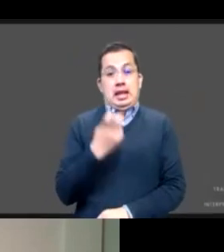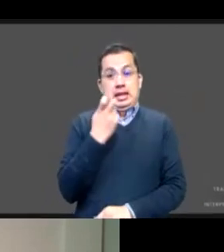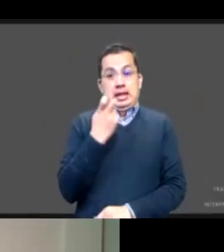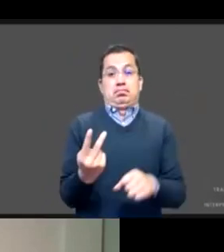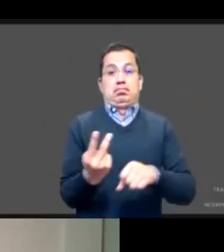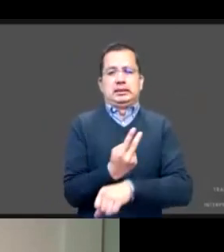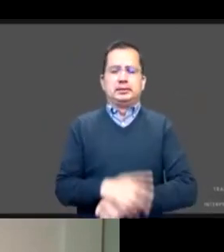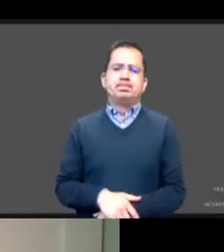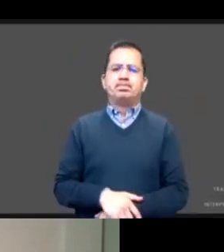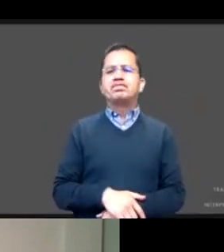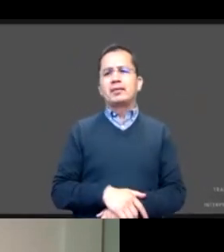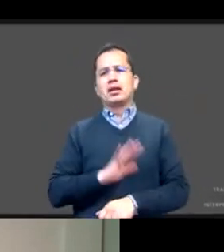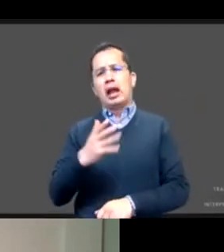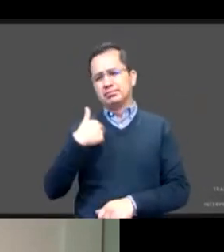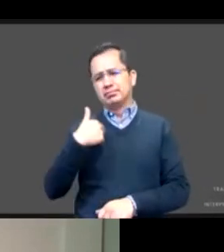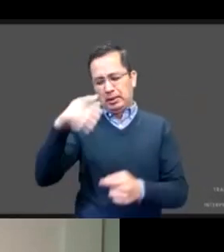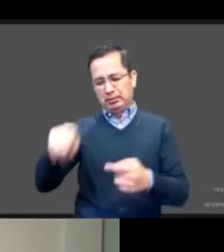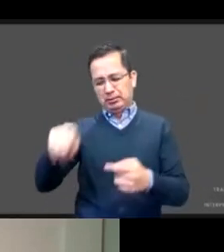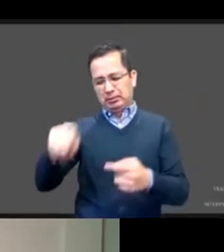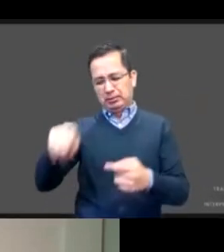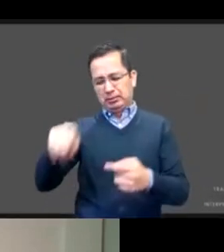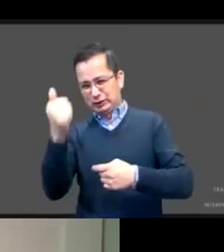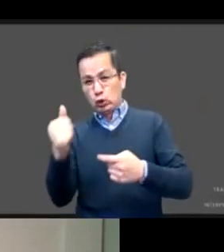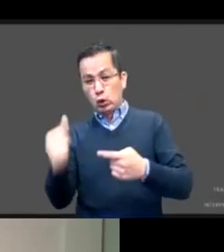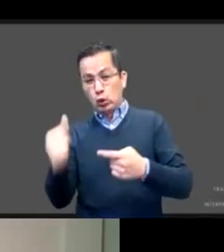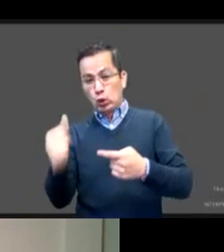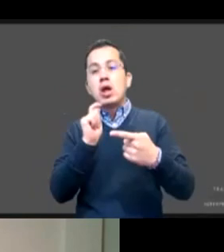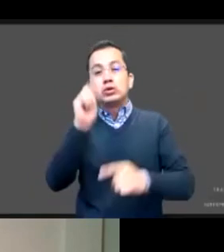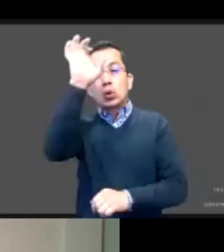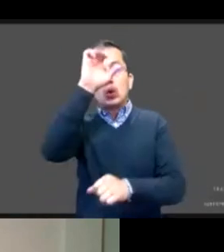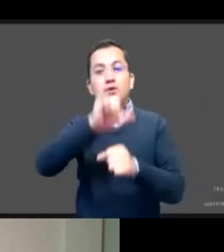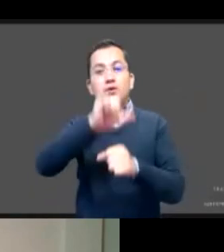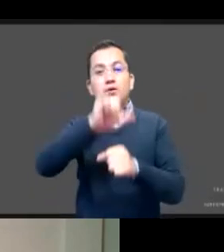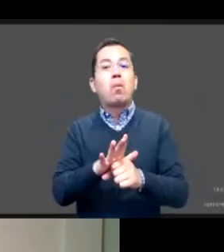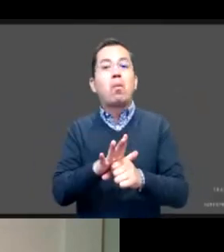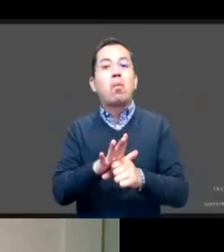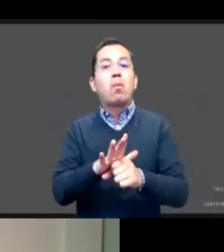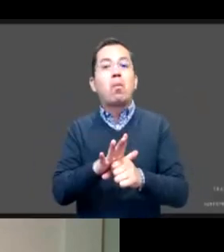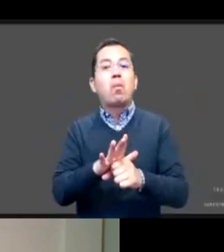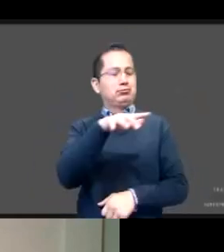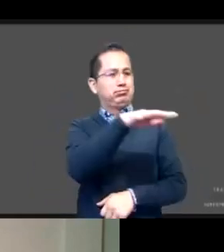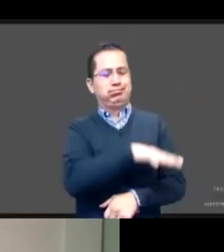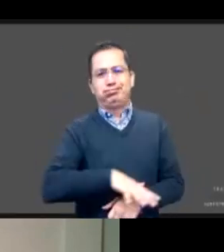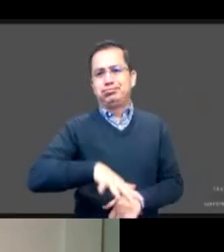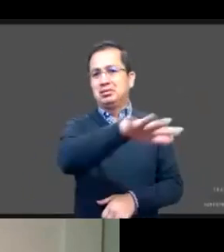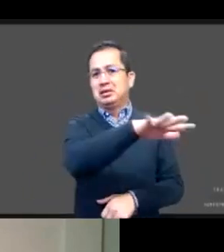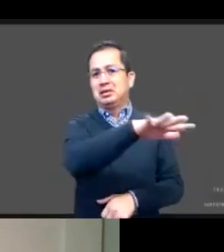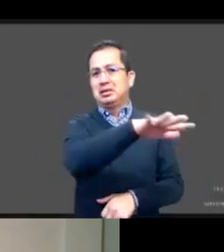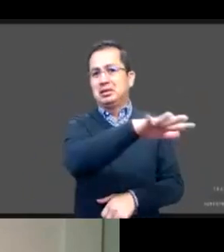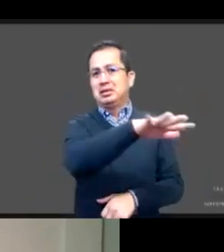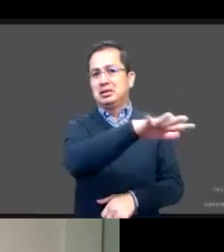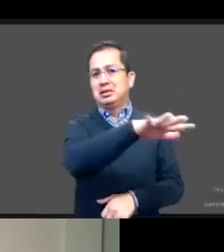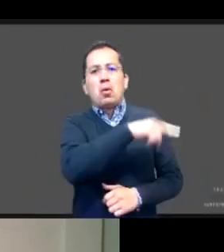escuchado ya algunos elementos sustantivos que tienen que ver con la profunda desigualdad de género que enfrentan generalmente